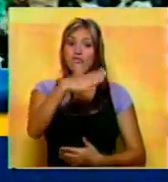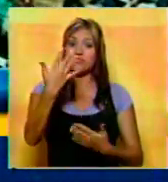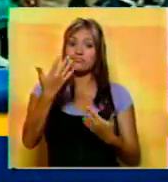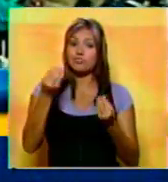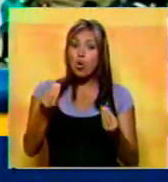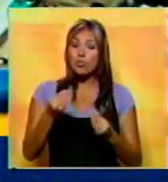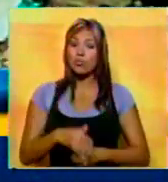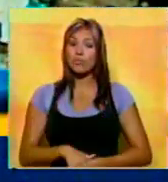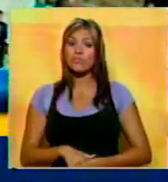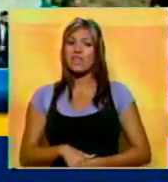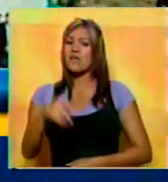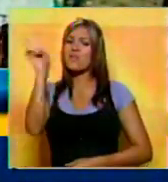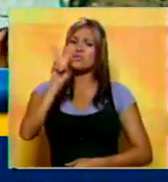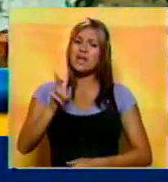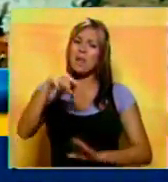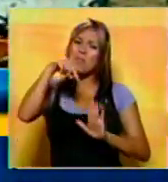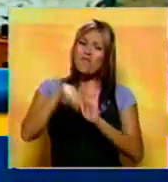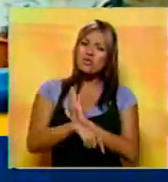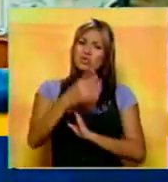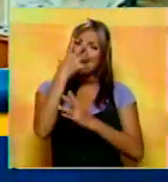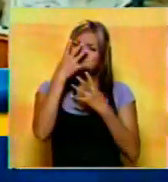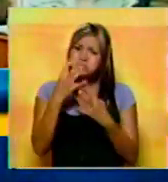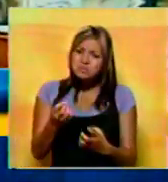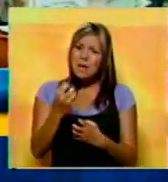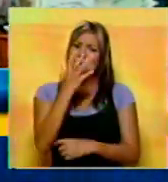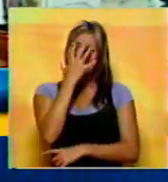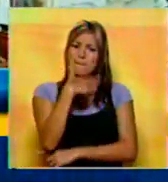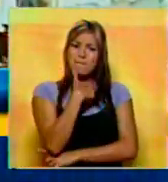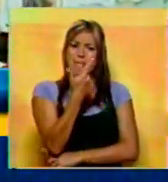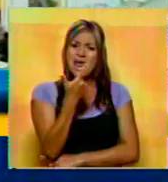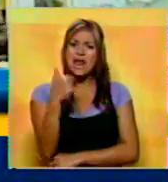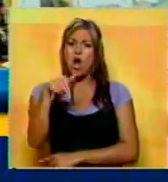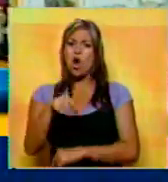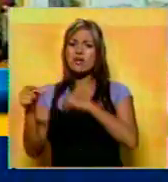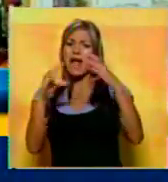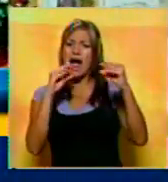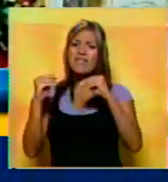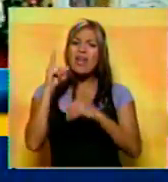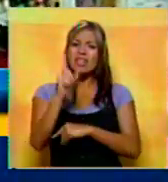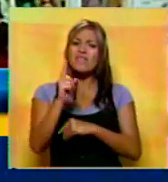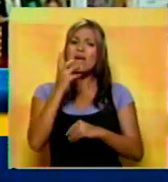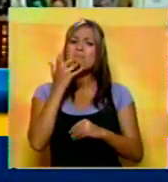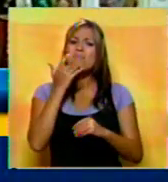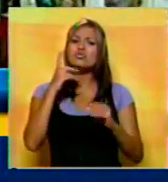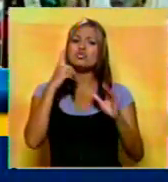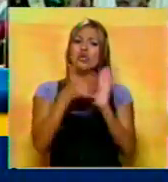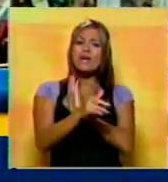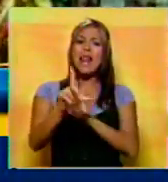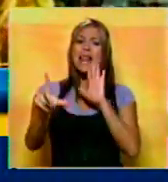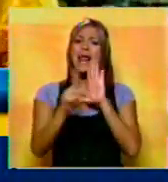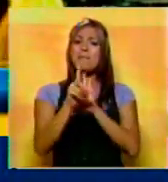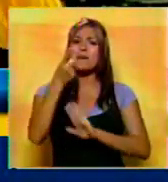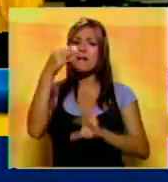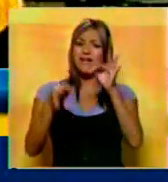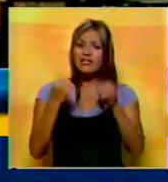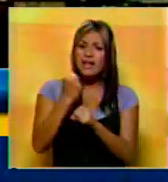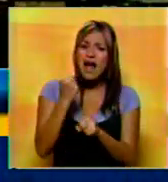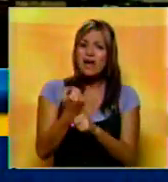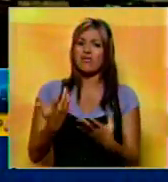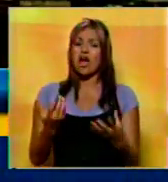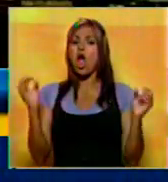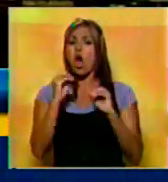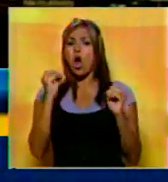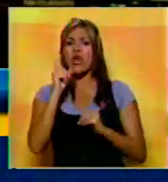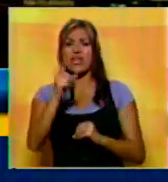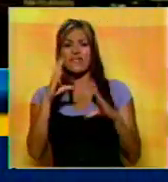sentir profunda vergüenza por el debate de hoy. Aquí deberíamos estar debatiendo la ley del primer empleo. Aquí deberíamos